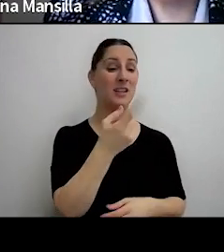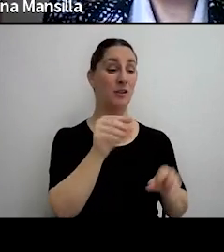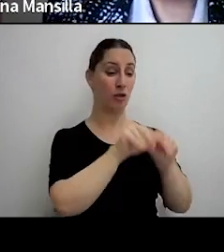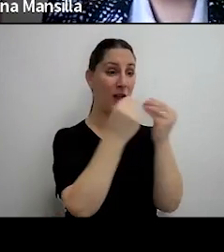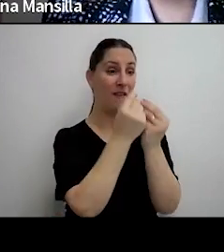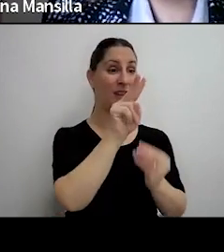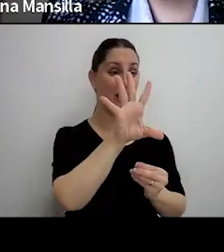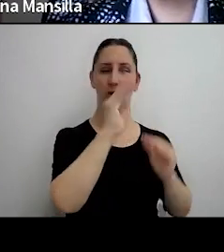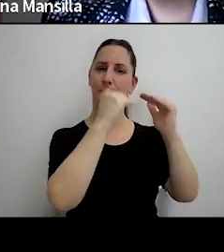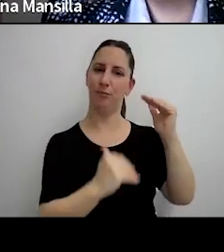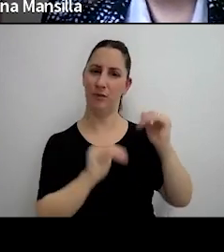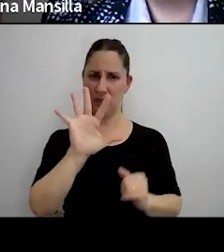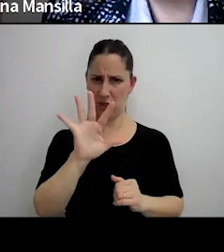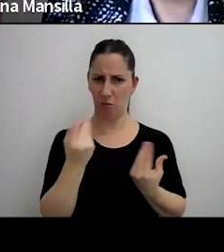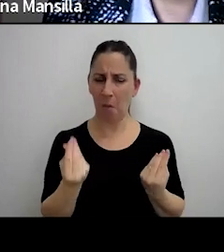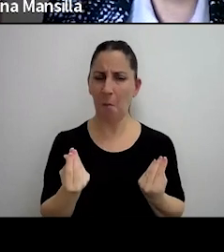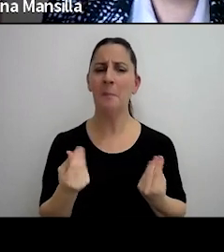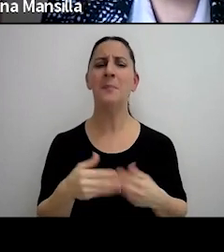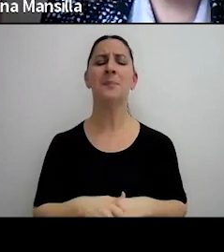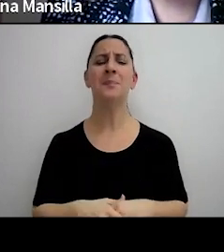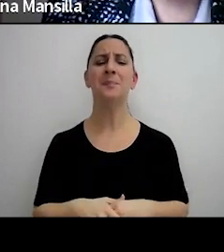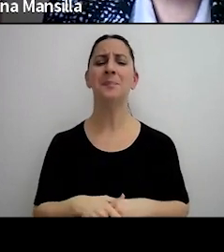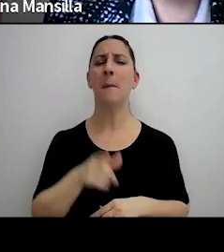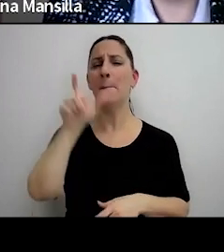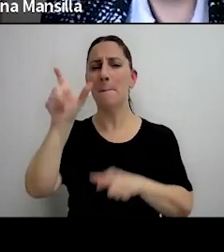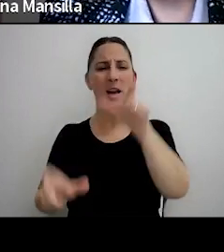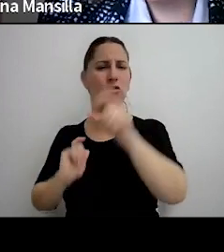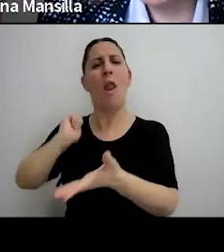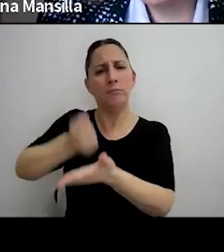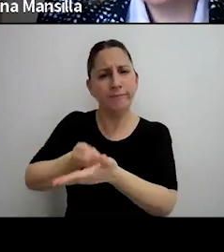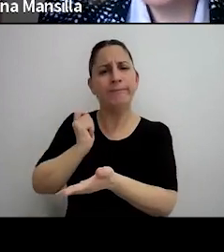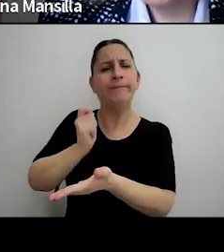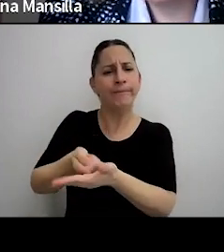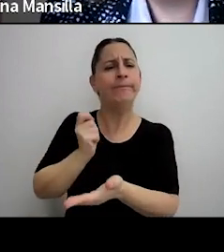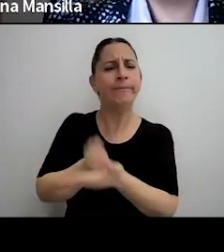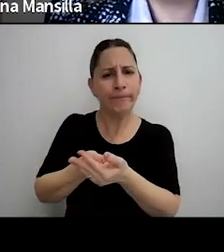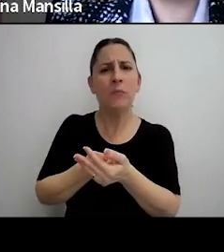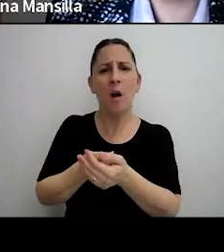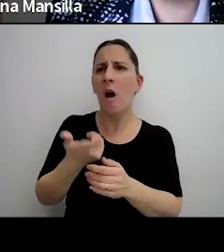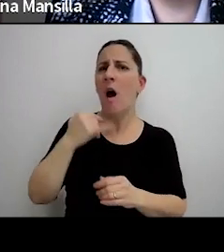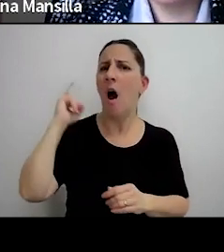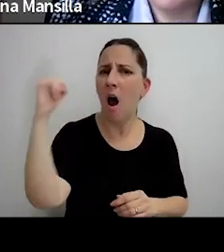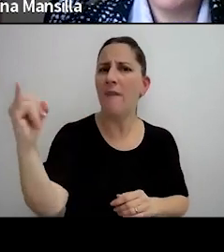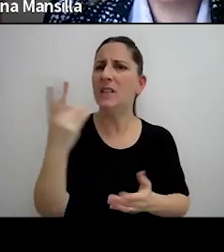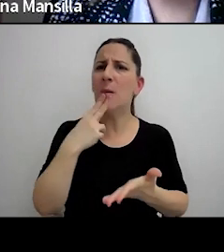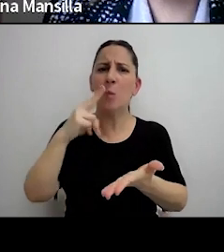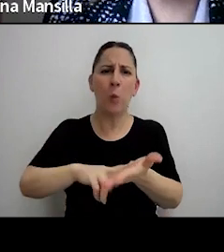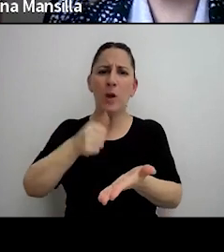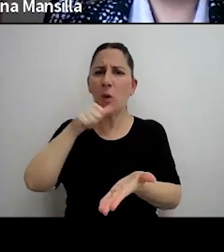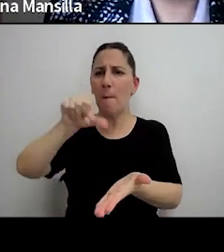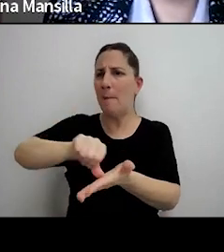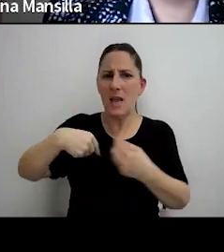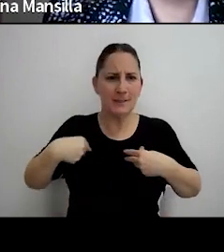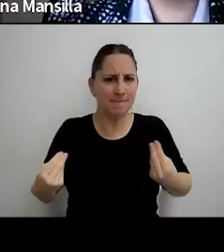al 5. ¿Qué pasó con aquellos contribuyentes que denunciaron la percepción en impuesto país porque la trae el